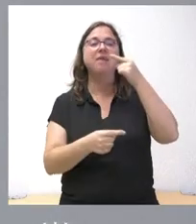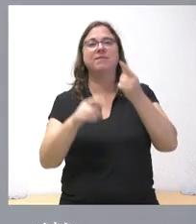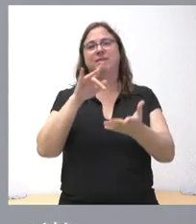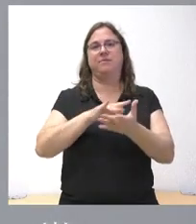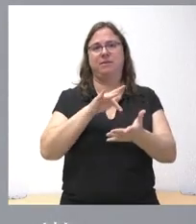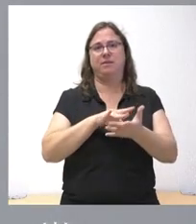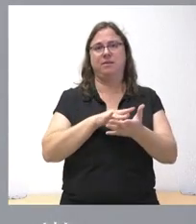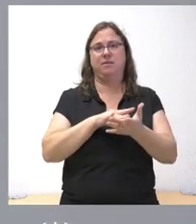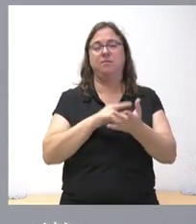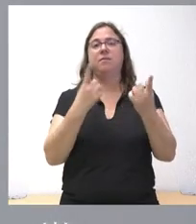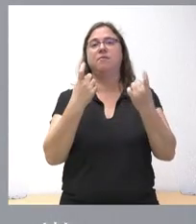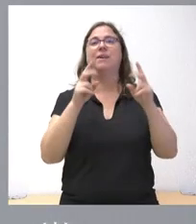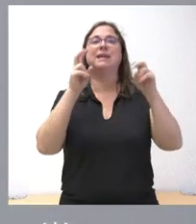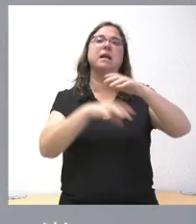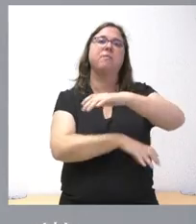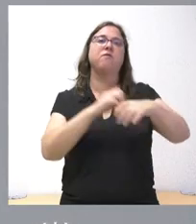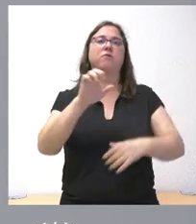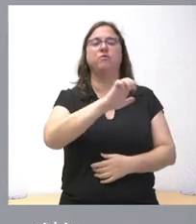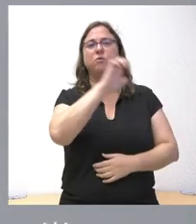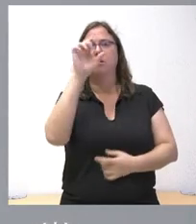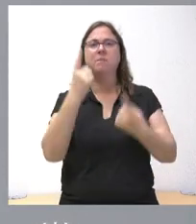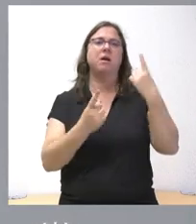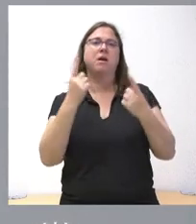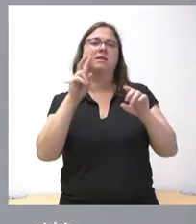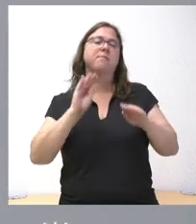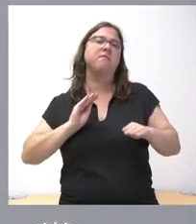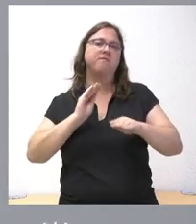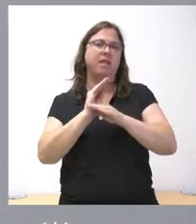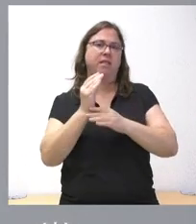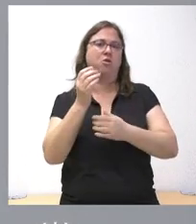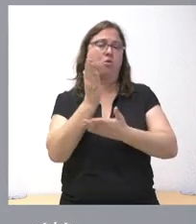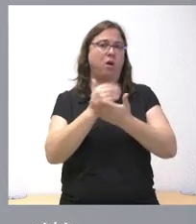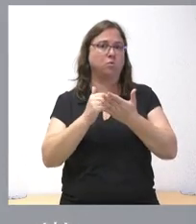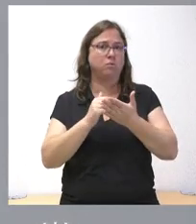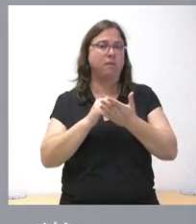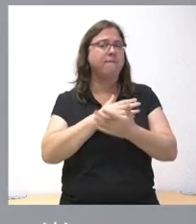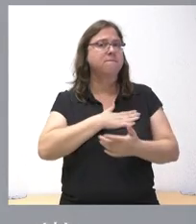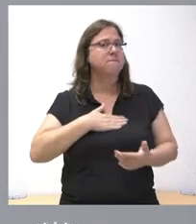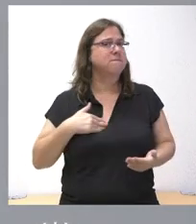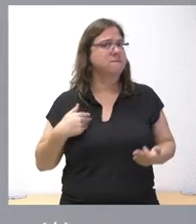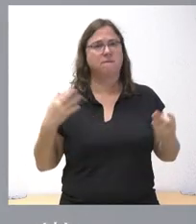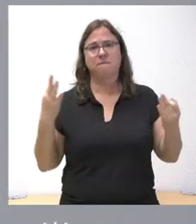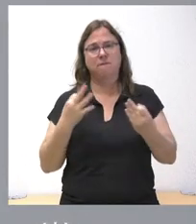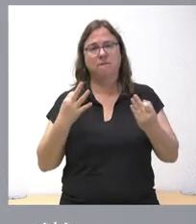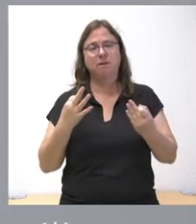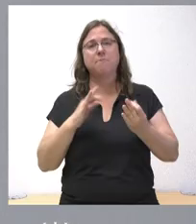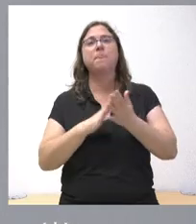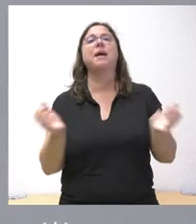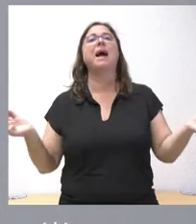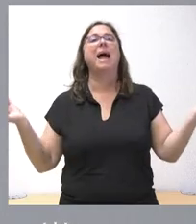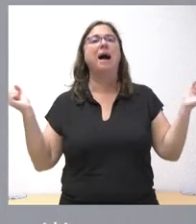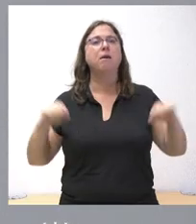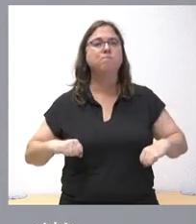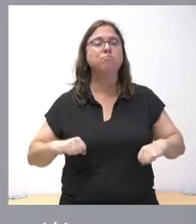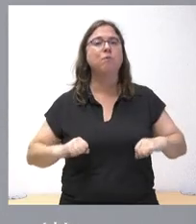quedaría el tema de fondos europeos y alguna parte sobre la financiación autonómica. Nuestra idea es aprobar este